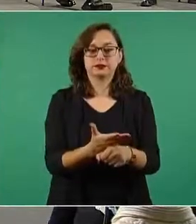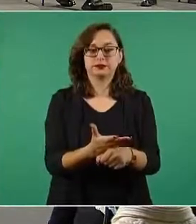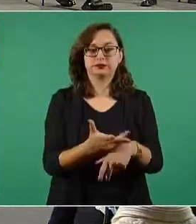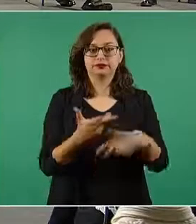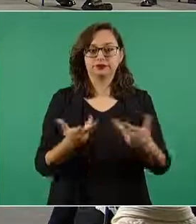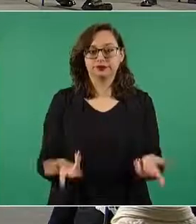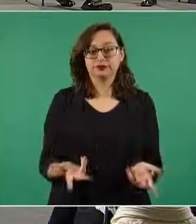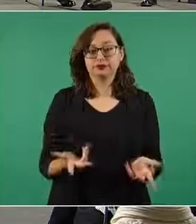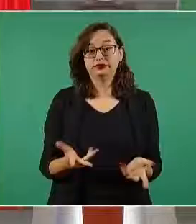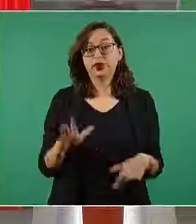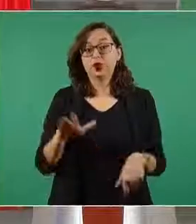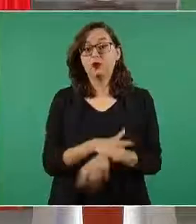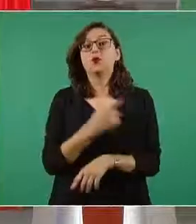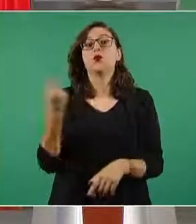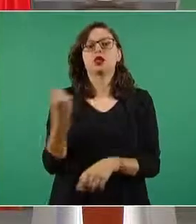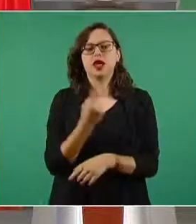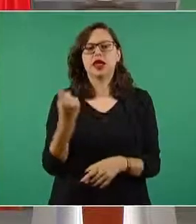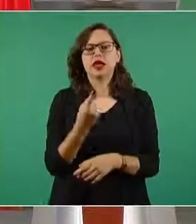privatizadores